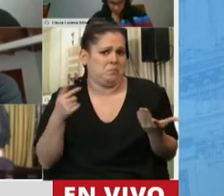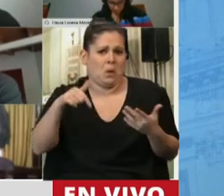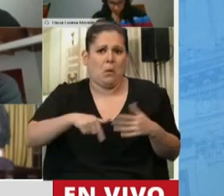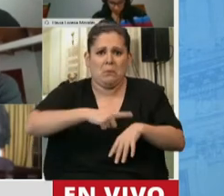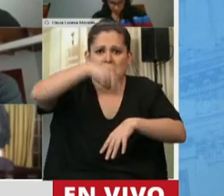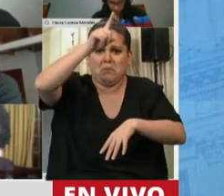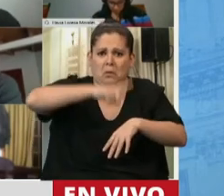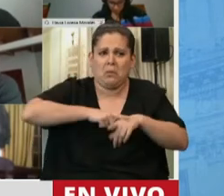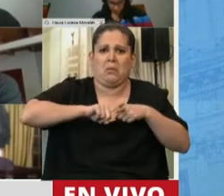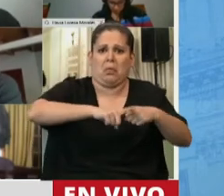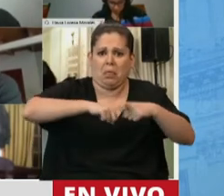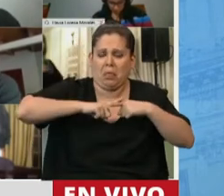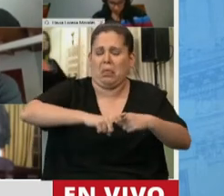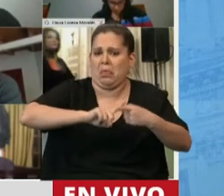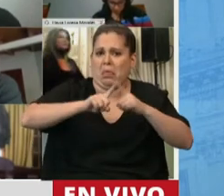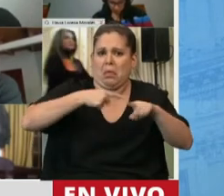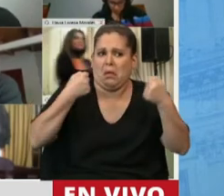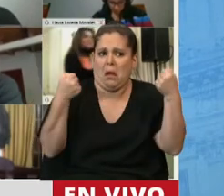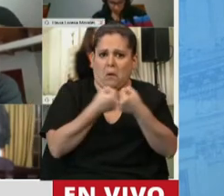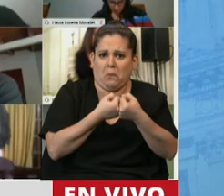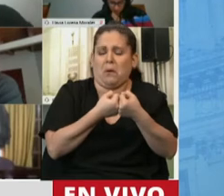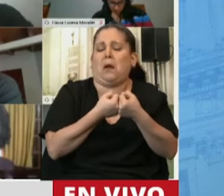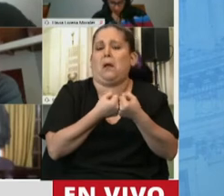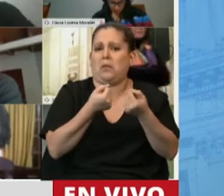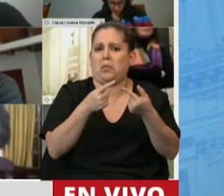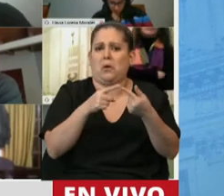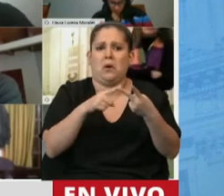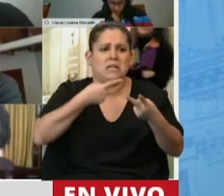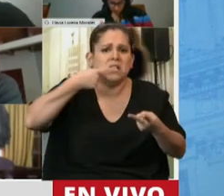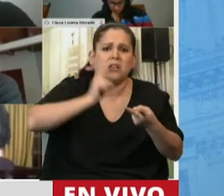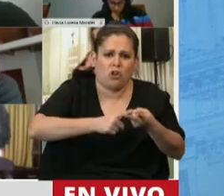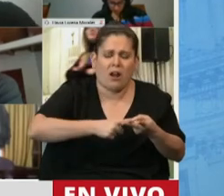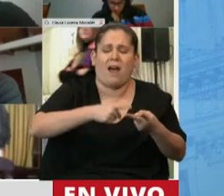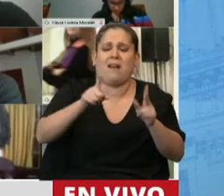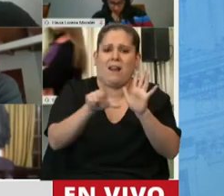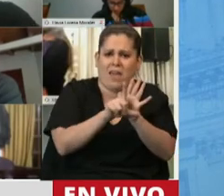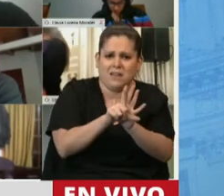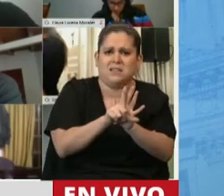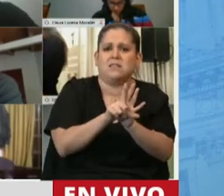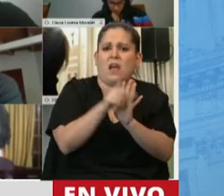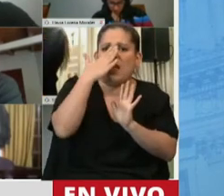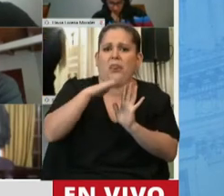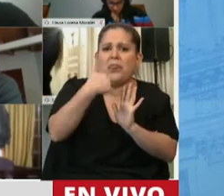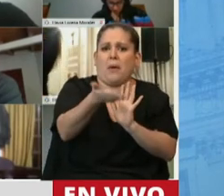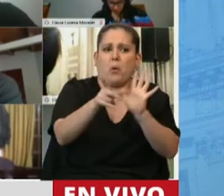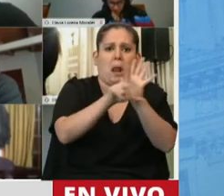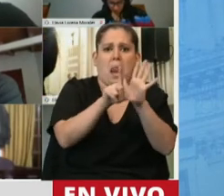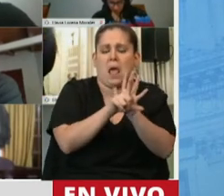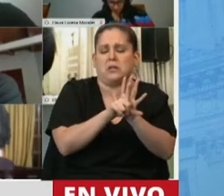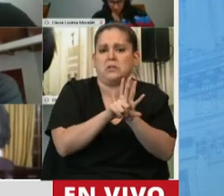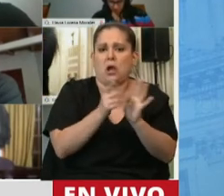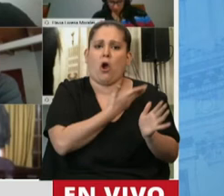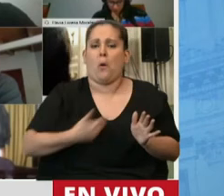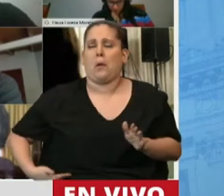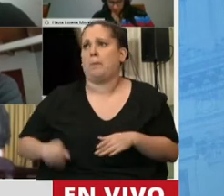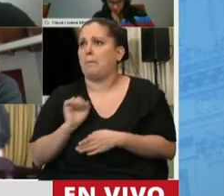jornada, lograr acuerdos y consensos, sancionar leyes y que luego esas leyes no sean tomadas por el